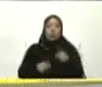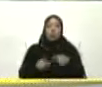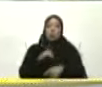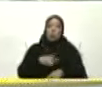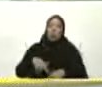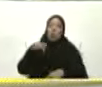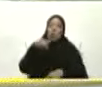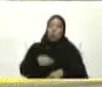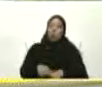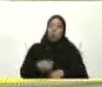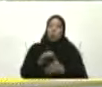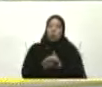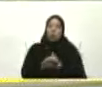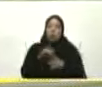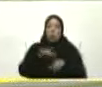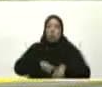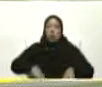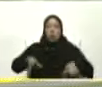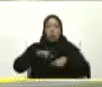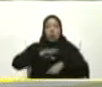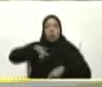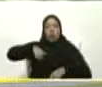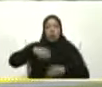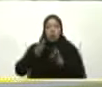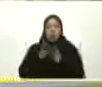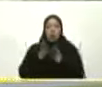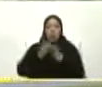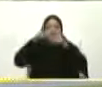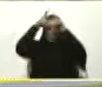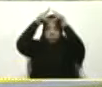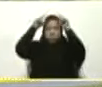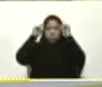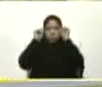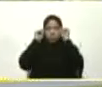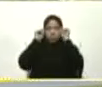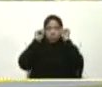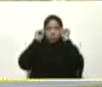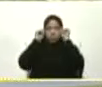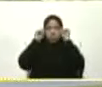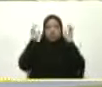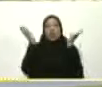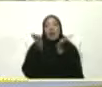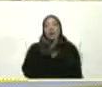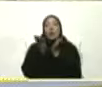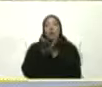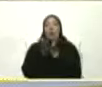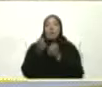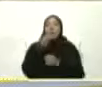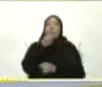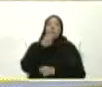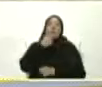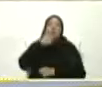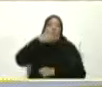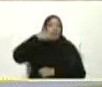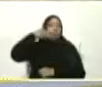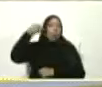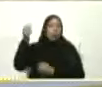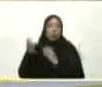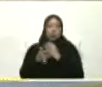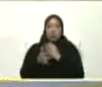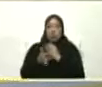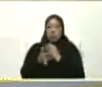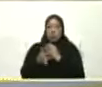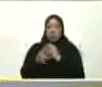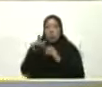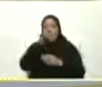Hoy En esta sede De nuestra escuela Enfermería Una escuela Que nos enorgullece Con los técnicos Superior Y